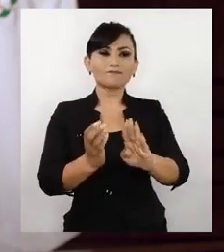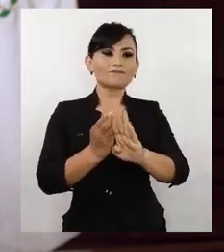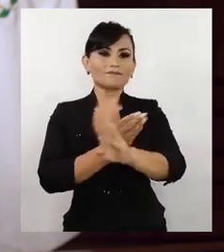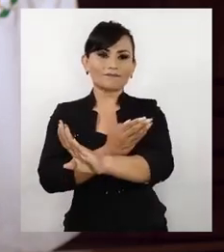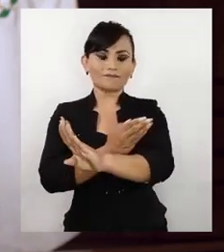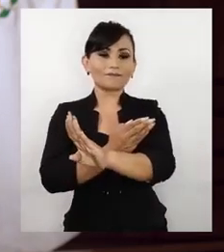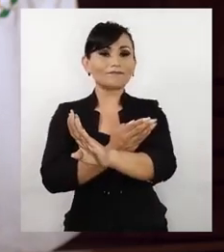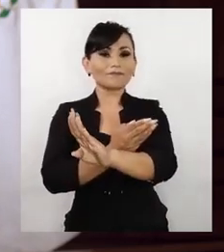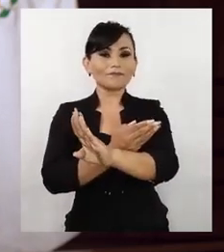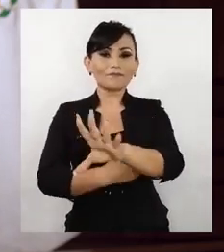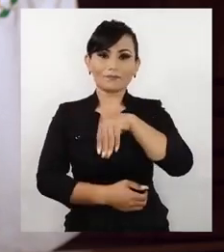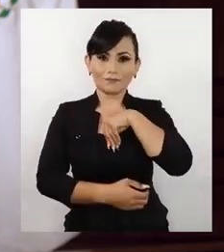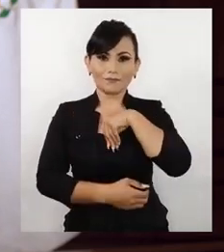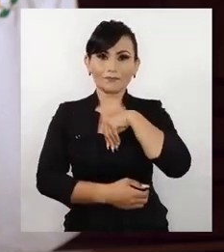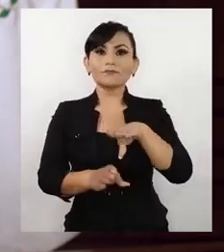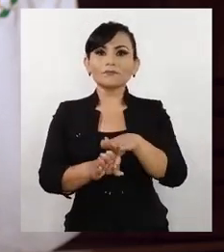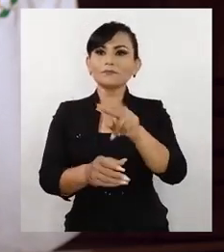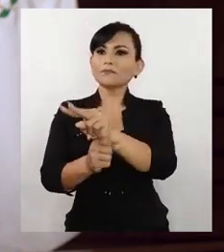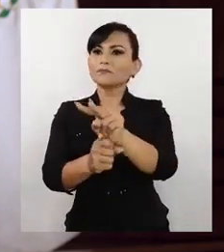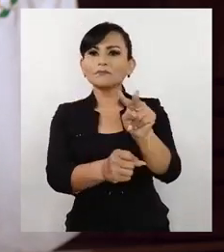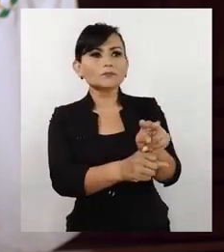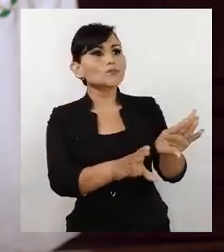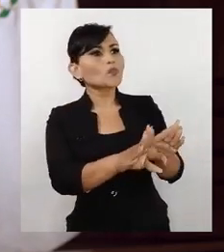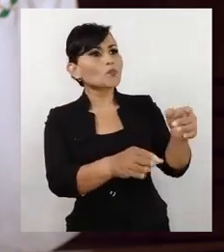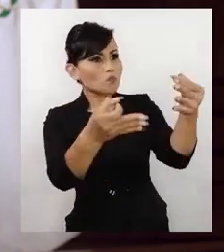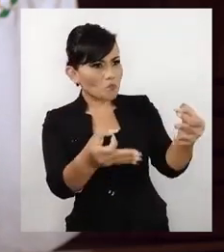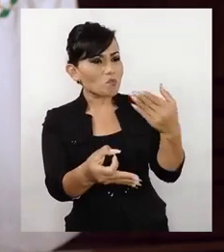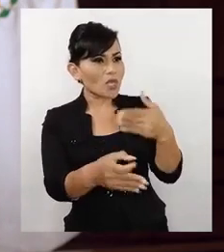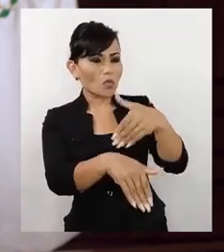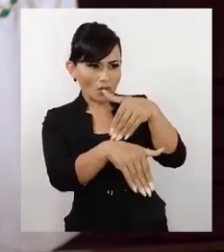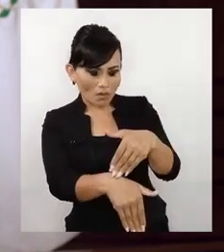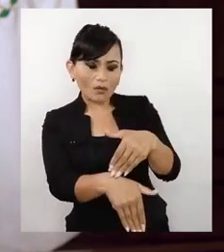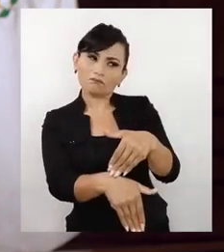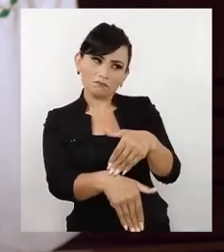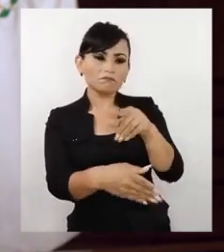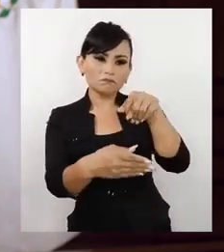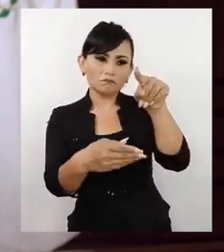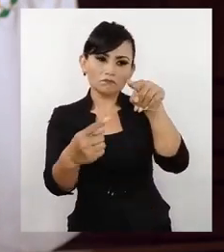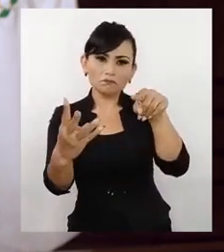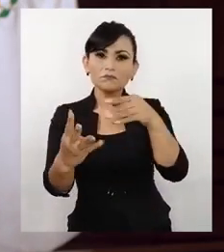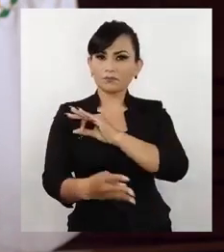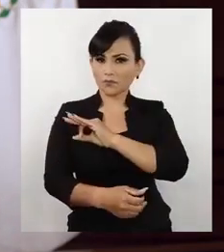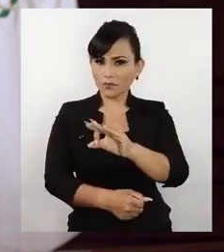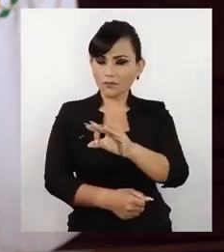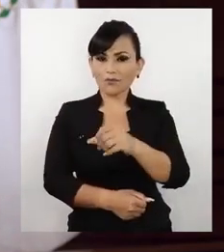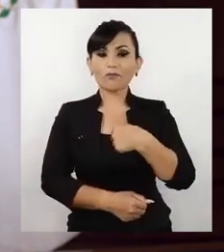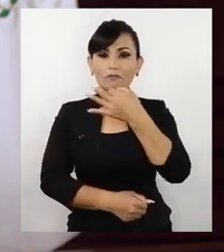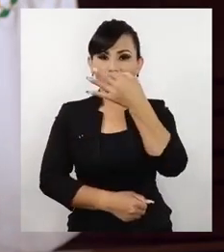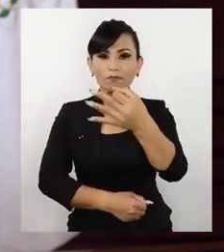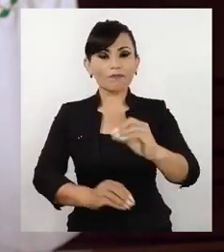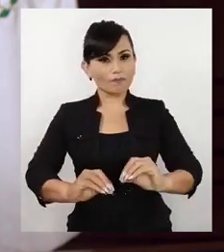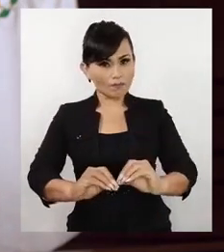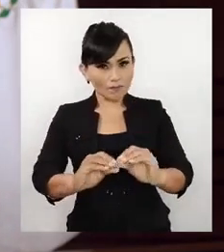las actividades especiales anti-COVID-19 que verificarán el debido cumplimiento de las medidas de seguridad